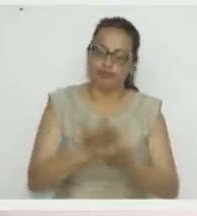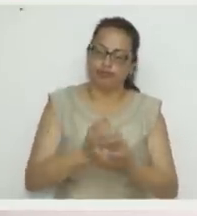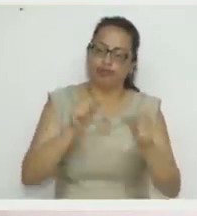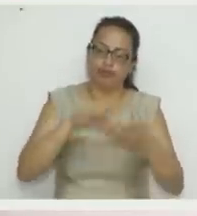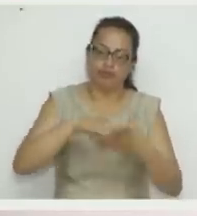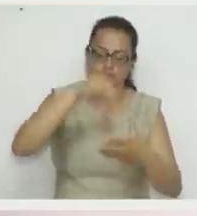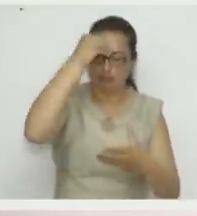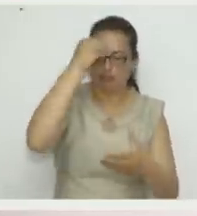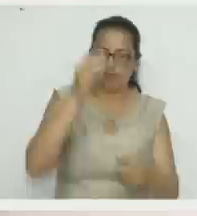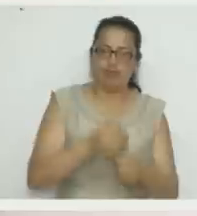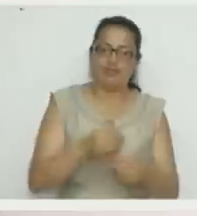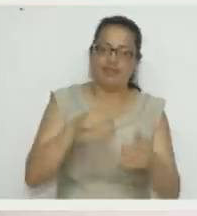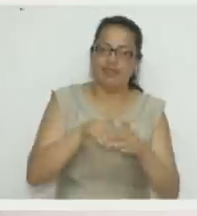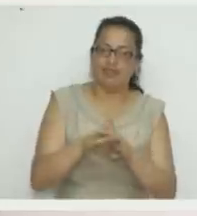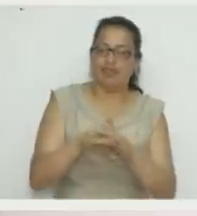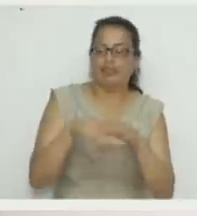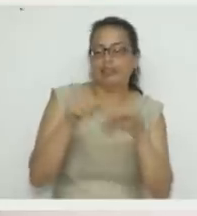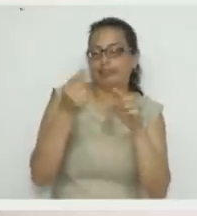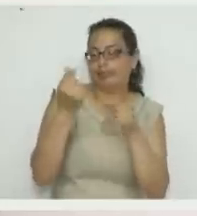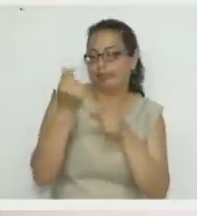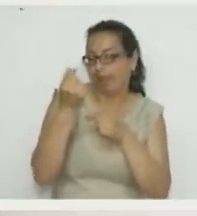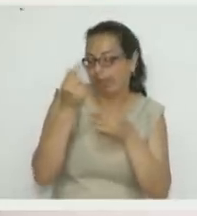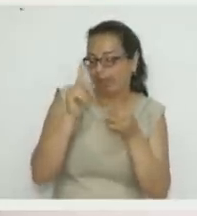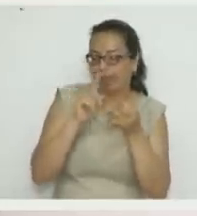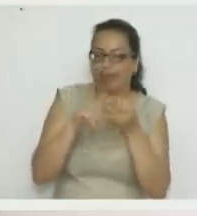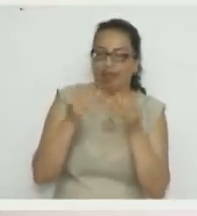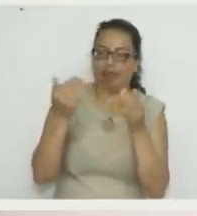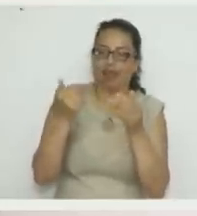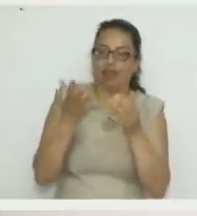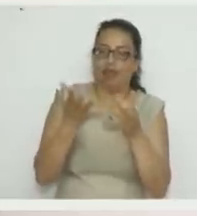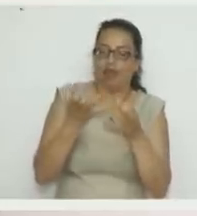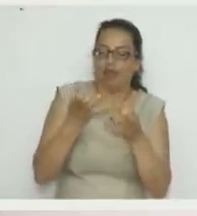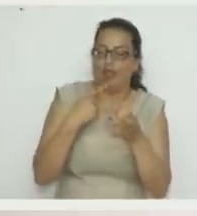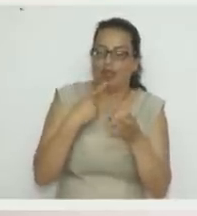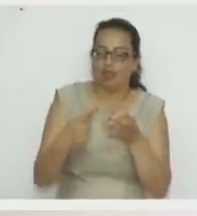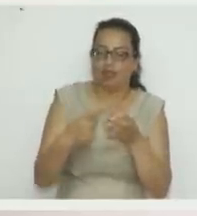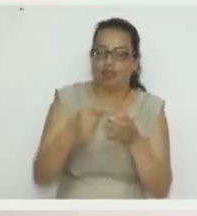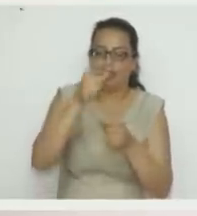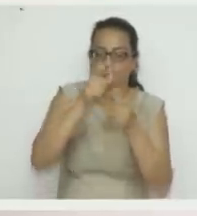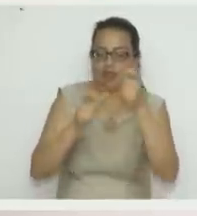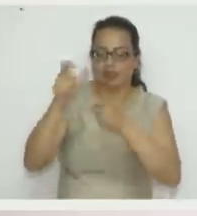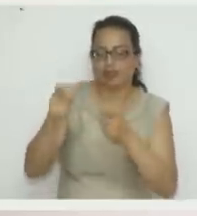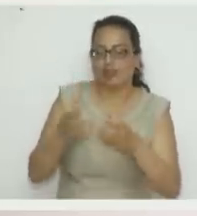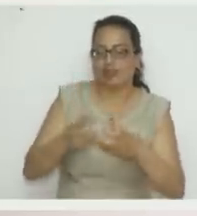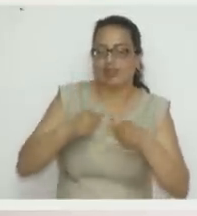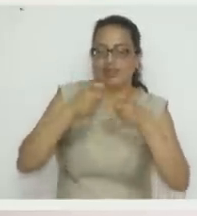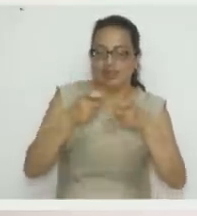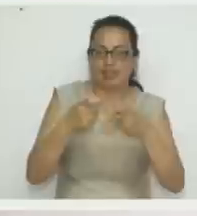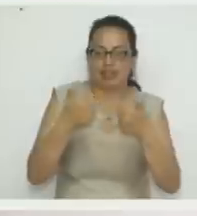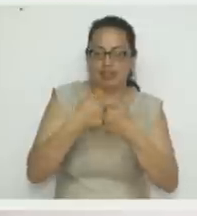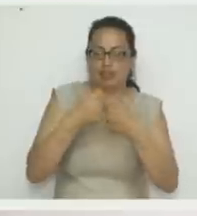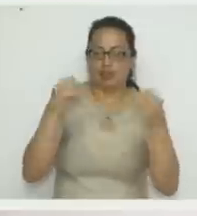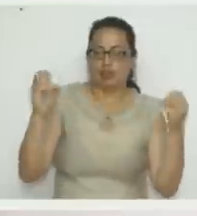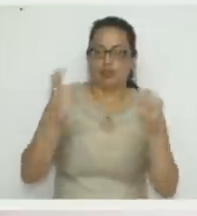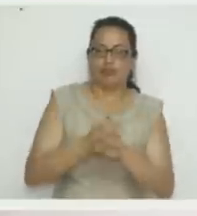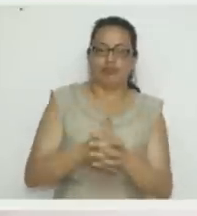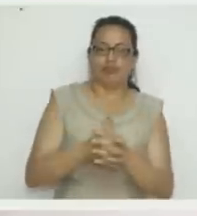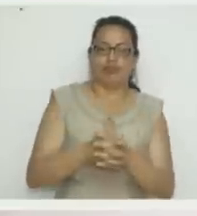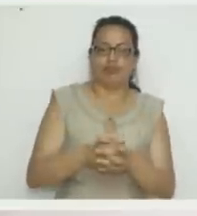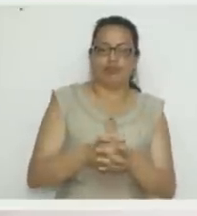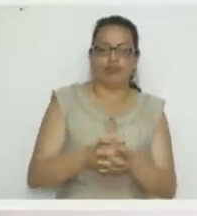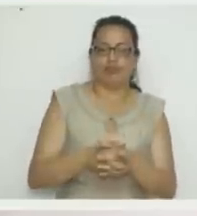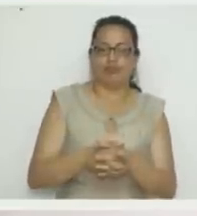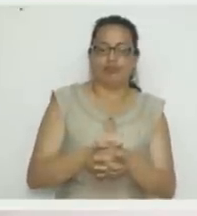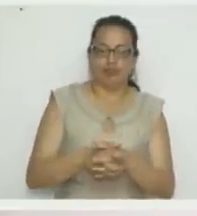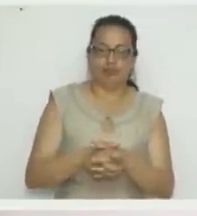ahí coloquen un billetico o algo bonito que le quieran decir a la pareja. O una carta. Es muy bonito ese por